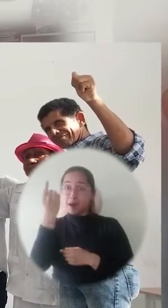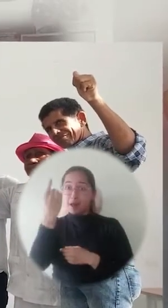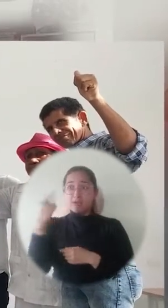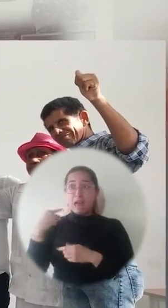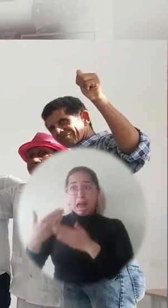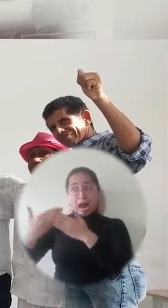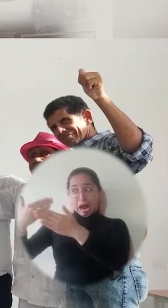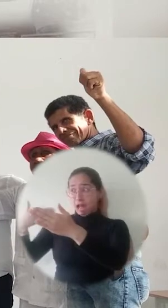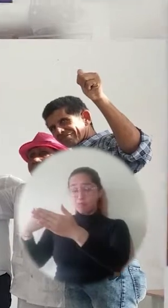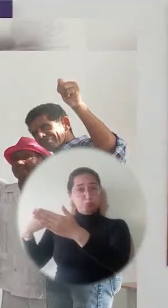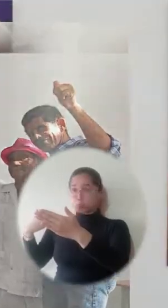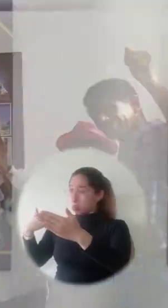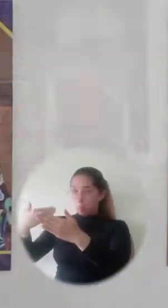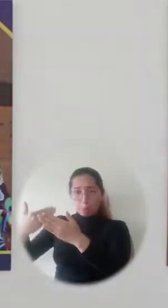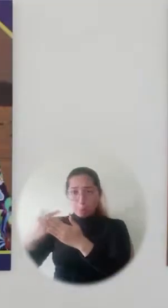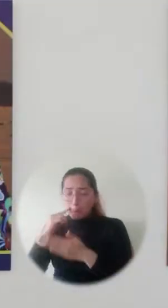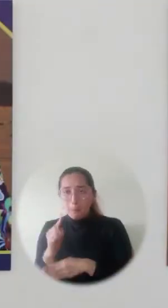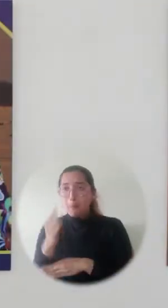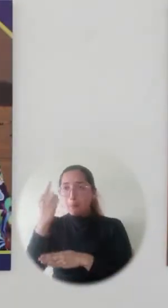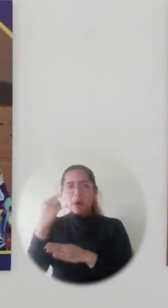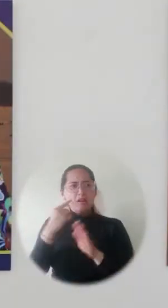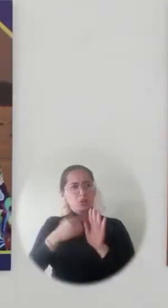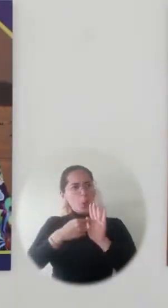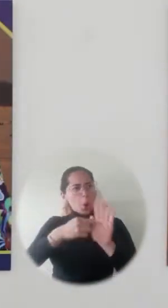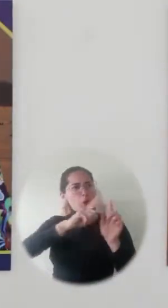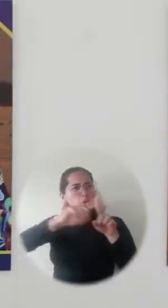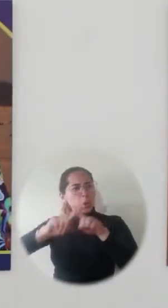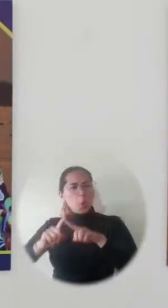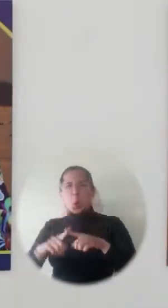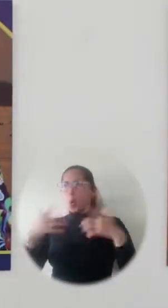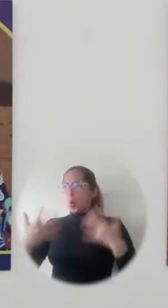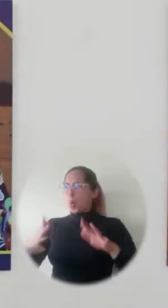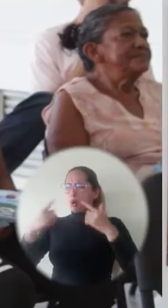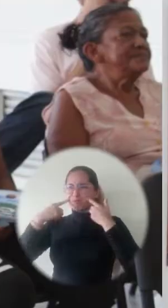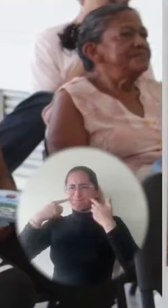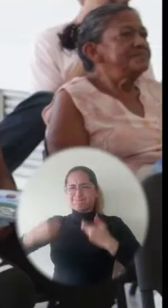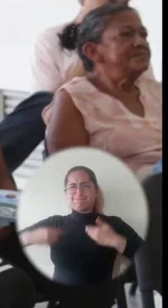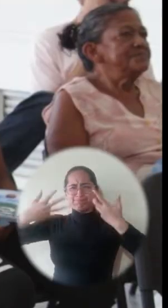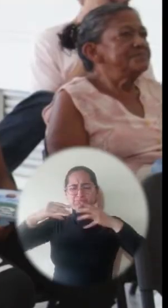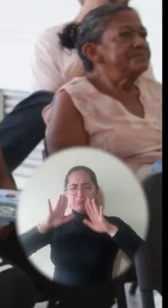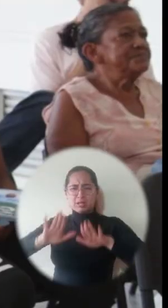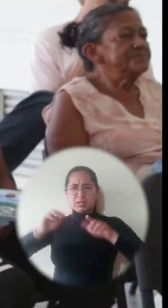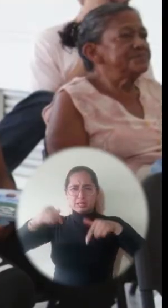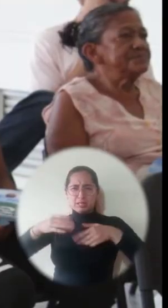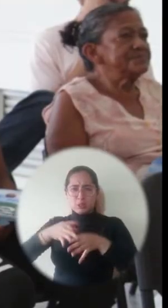ese reconocimiento a estos personajes que son unos íconos en nuestro municipio.